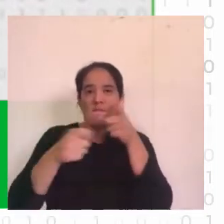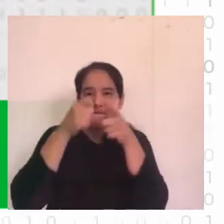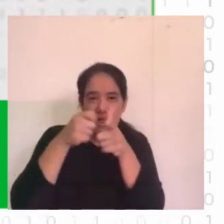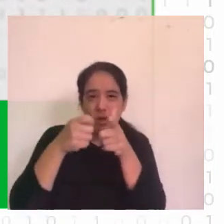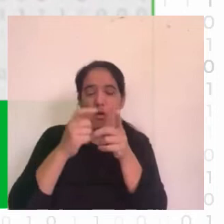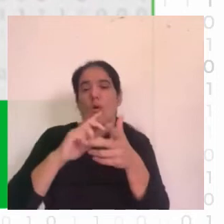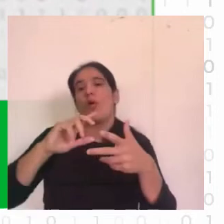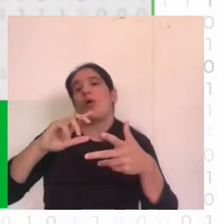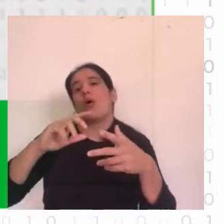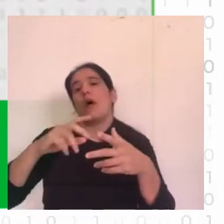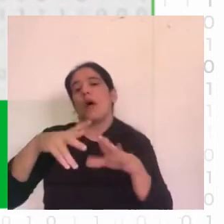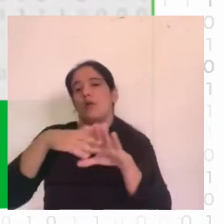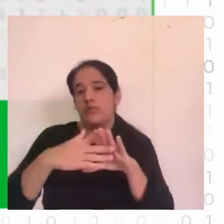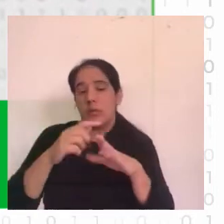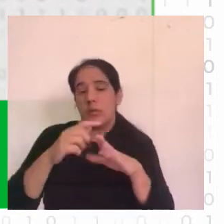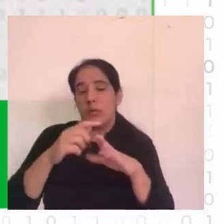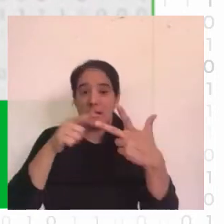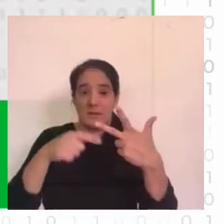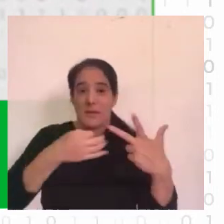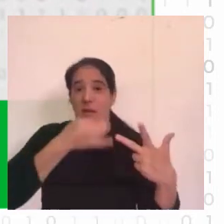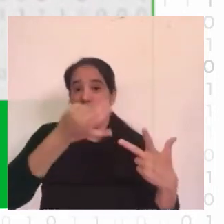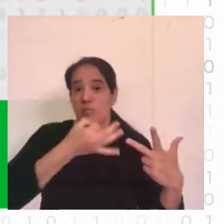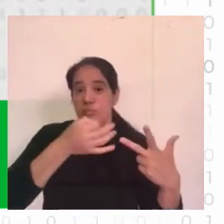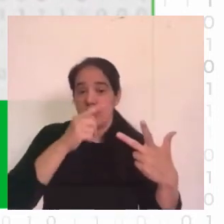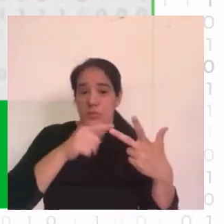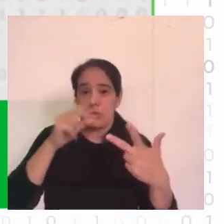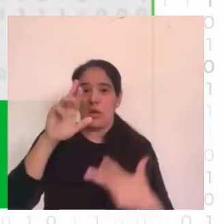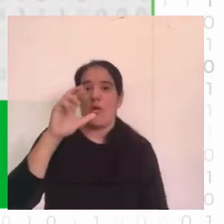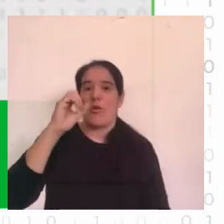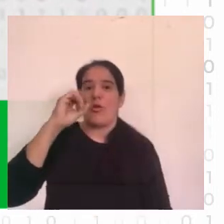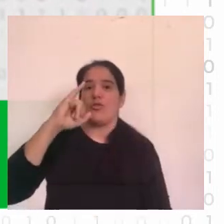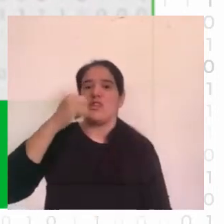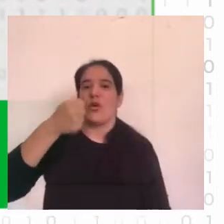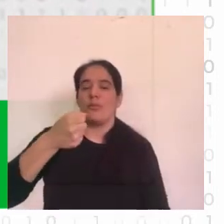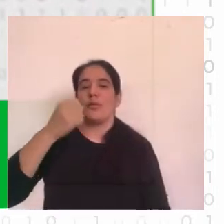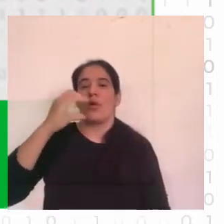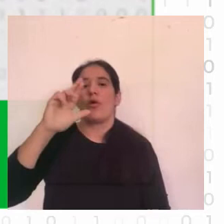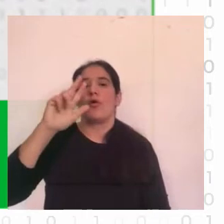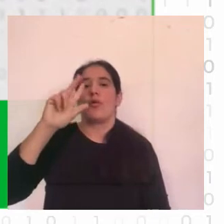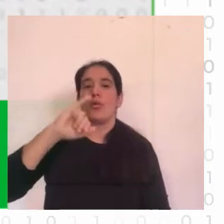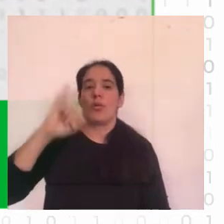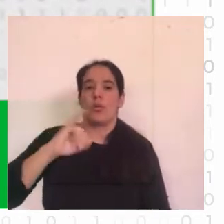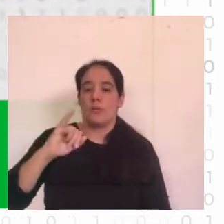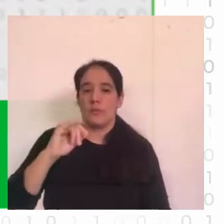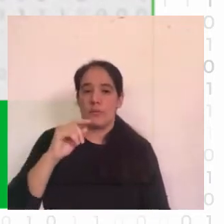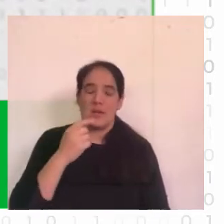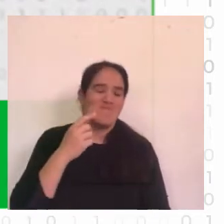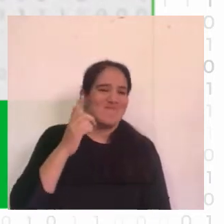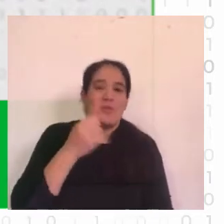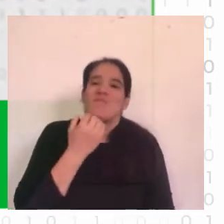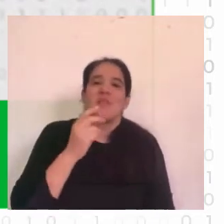el orgullo de tener la tercera presentación de la mañana que es Rocío Cruz que trabaja en Trio Labs o Trio Labs no sé cómo se pronuncia